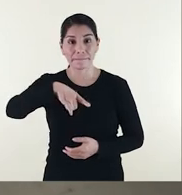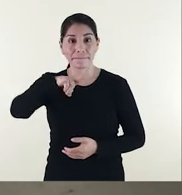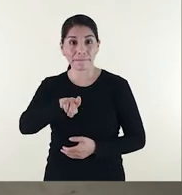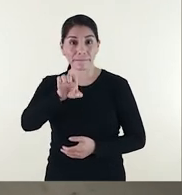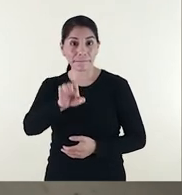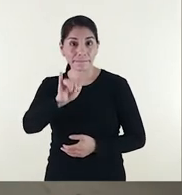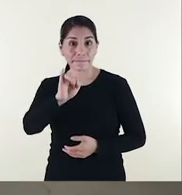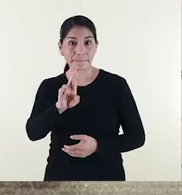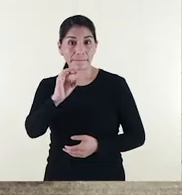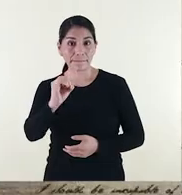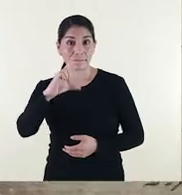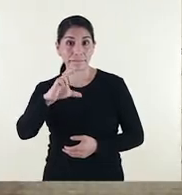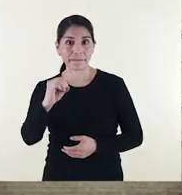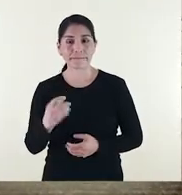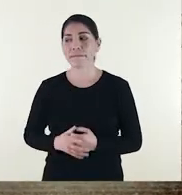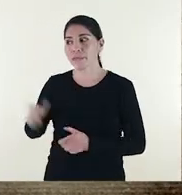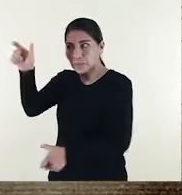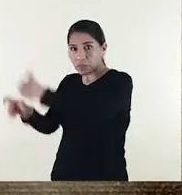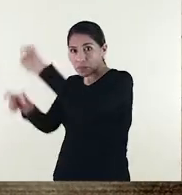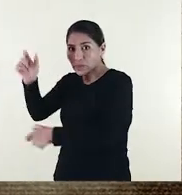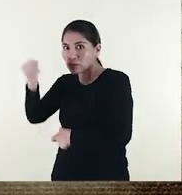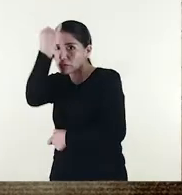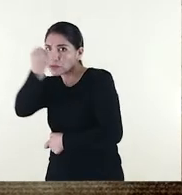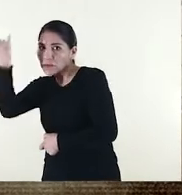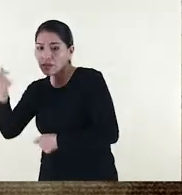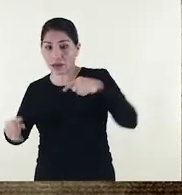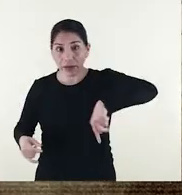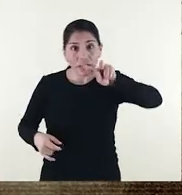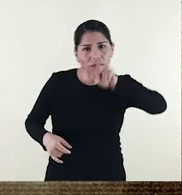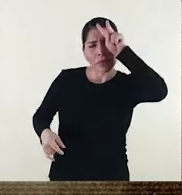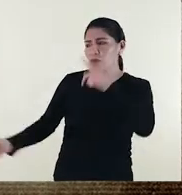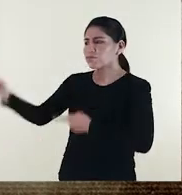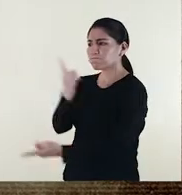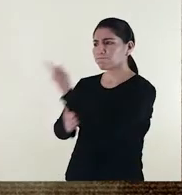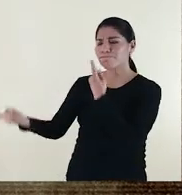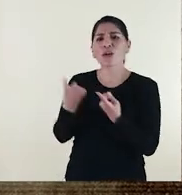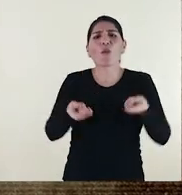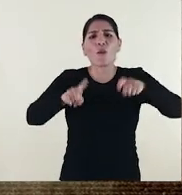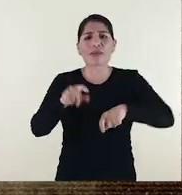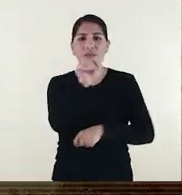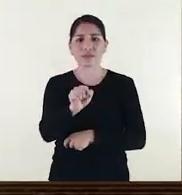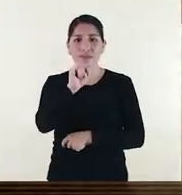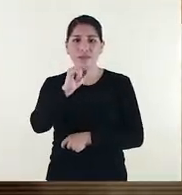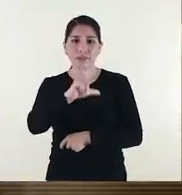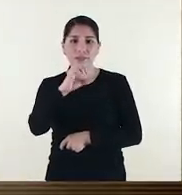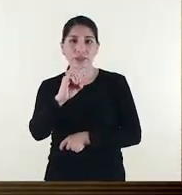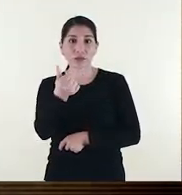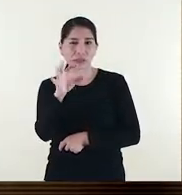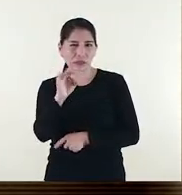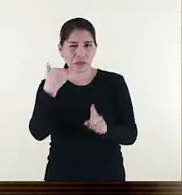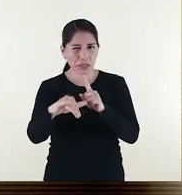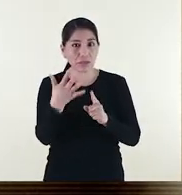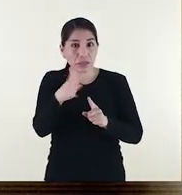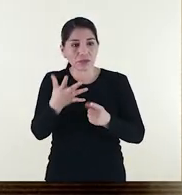Bar Queirolo Los migrantes italianos al Perú comenzaron a llegar desde mediados del siglo XIX, hasta convertirse en